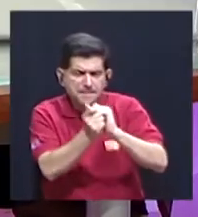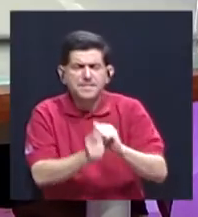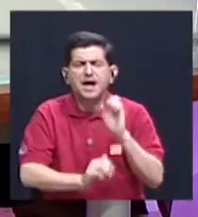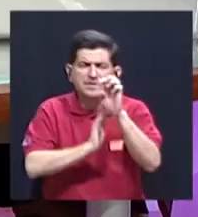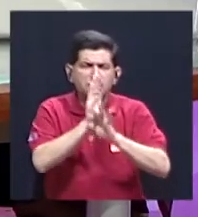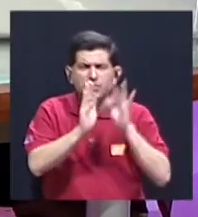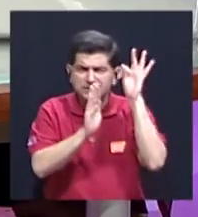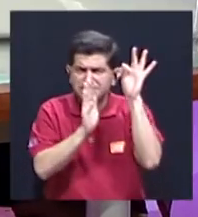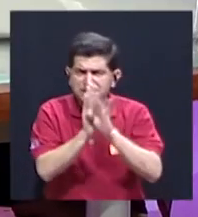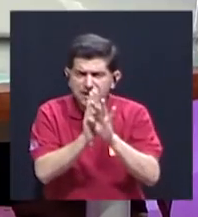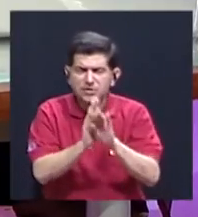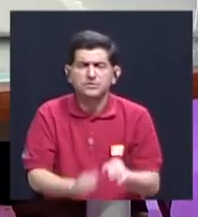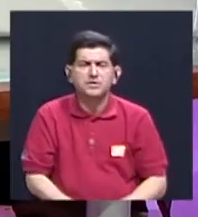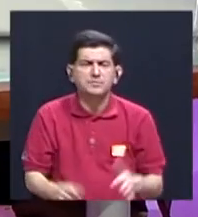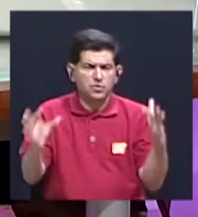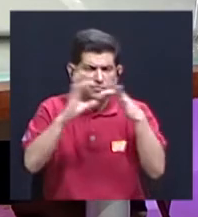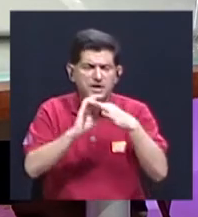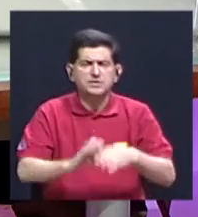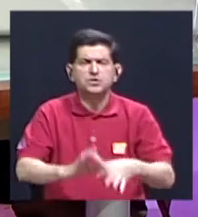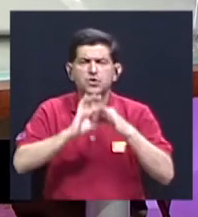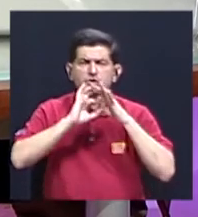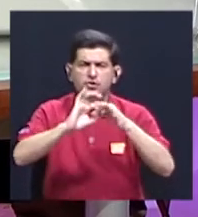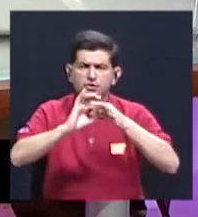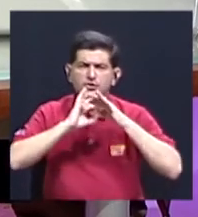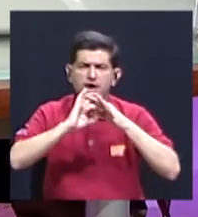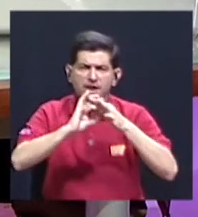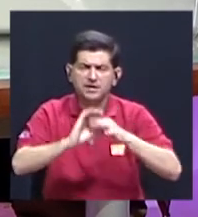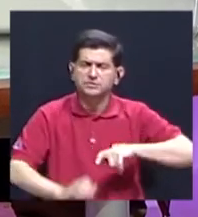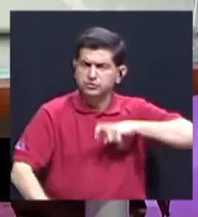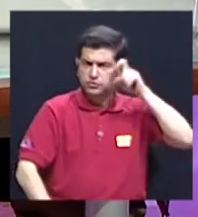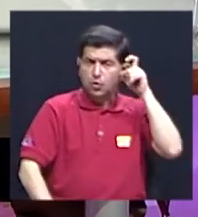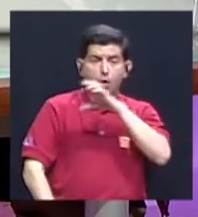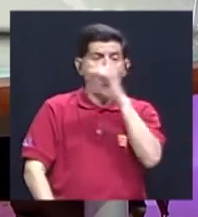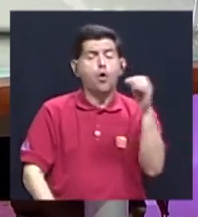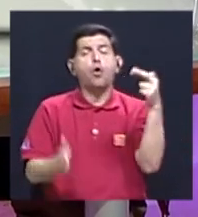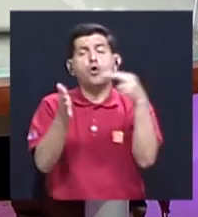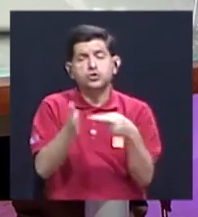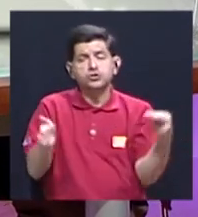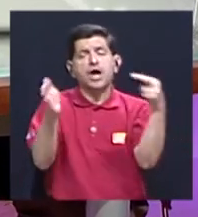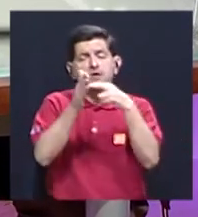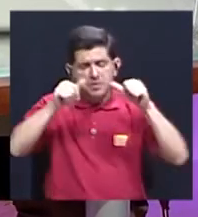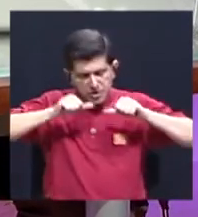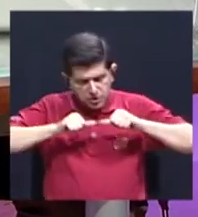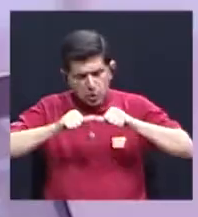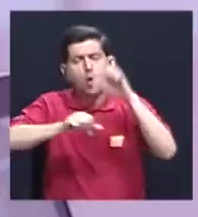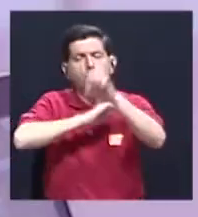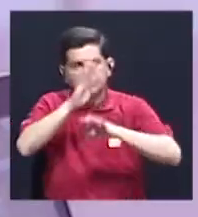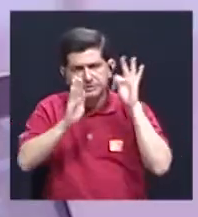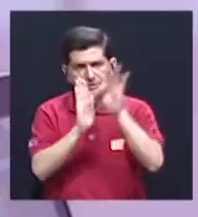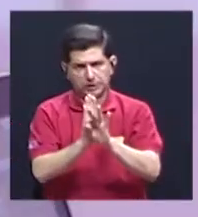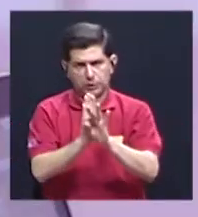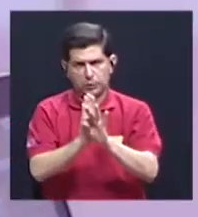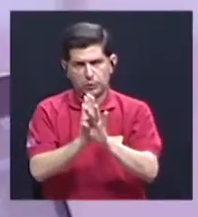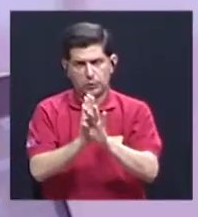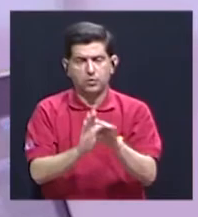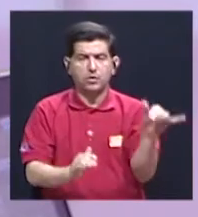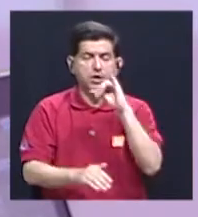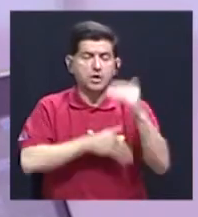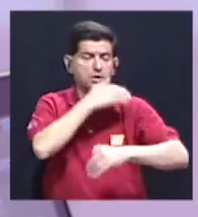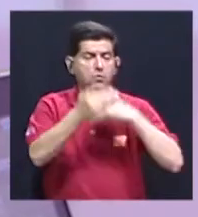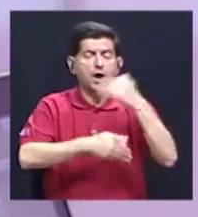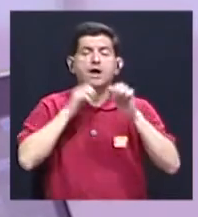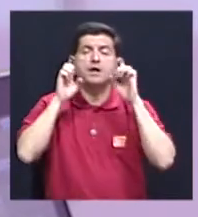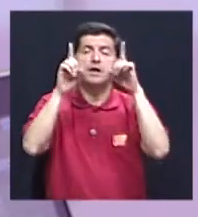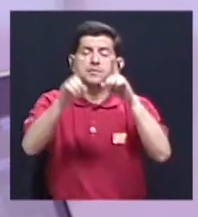estereotipos sobre lo que son las relaciones de género o estamos reproduciendo esos estereotipos? Bueno, también en el proceso